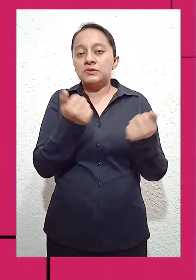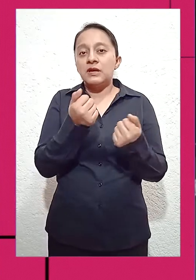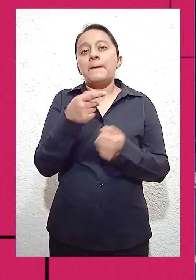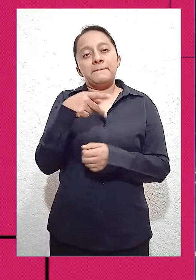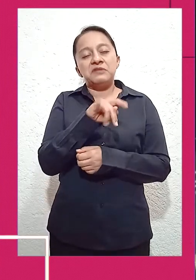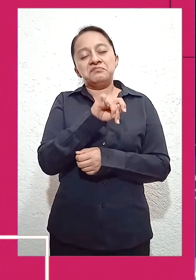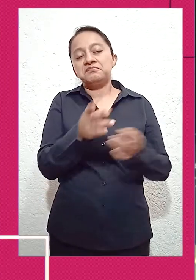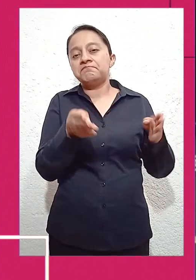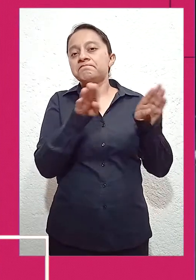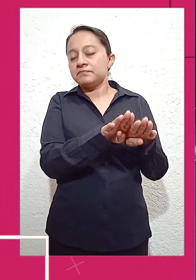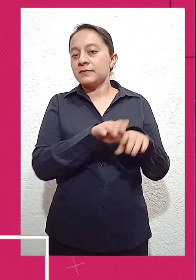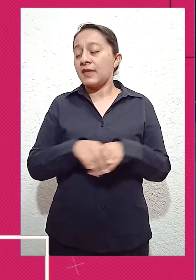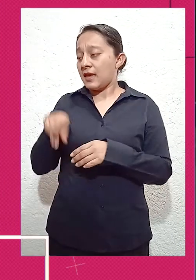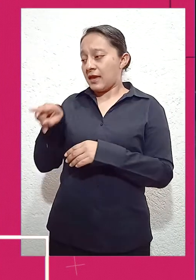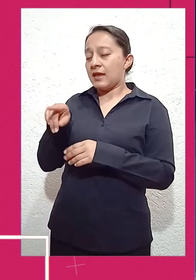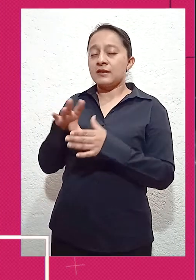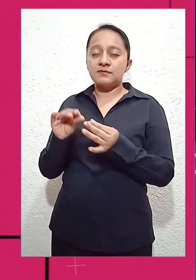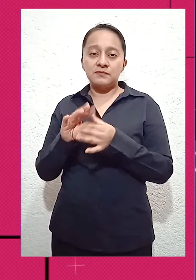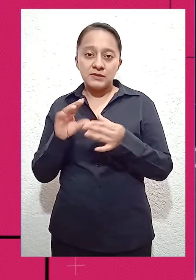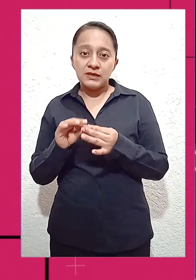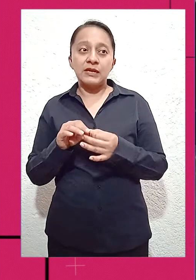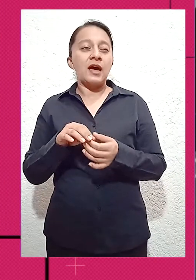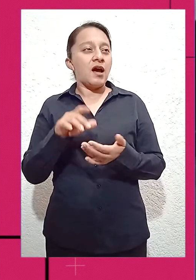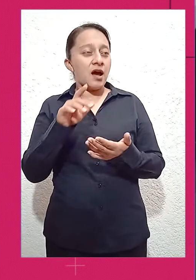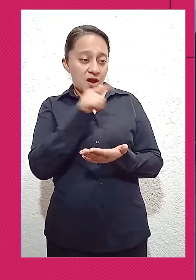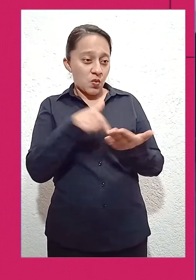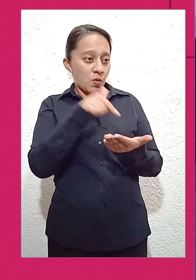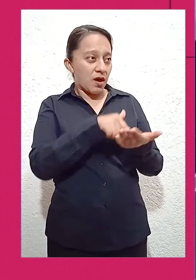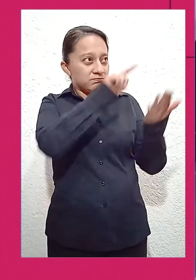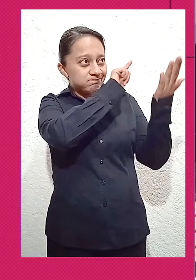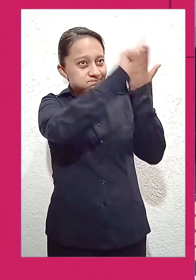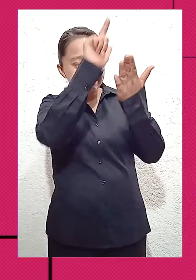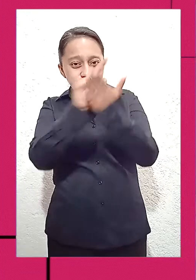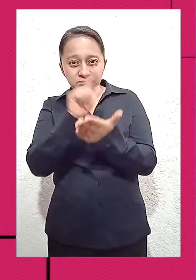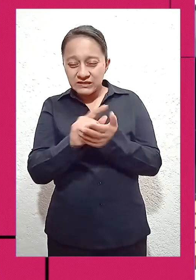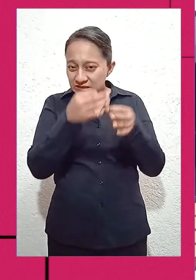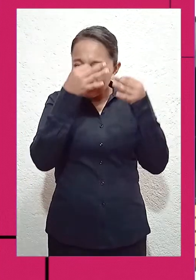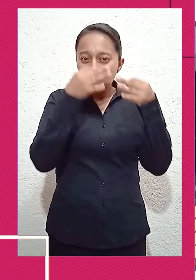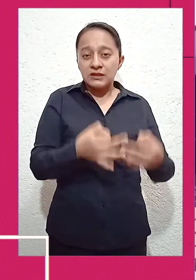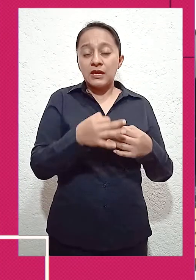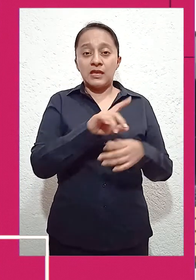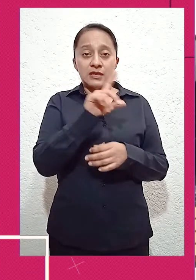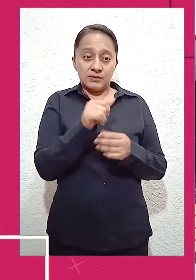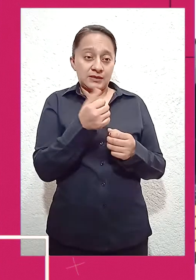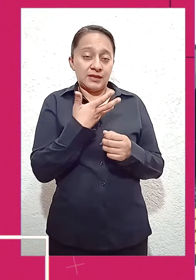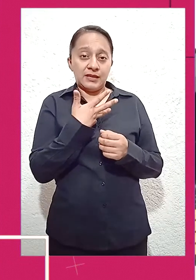mecanismos para reforzar la seguridad sanitaria y que puedan darles mayores facilidades de horario. Entre esos mecanismos está el poder